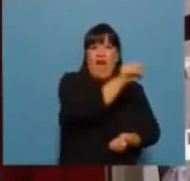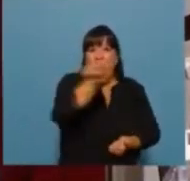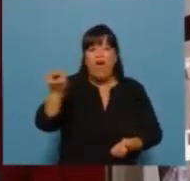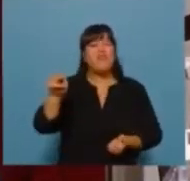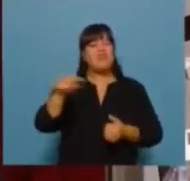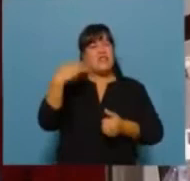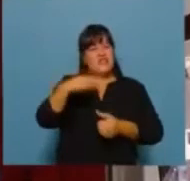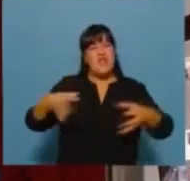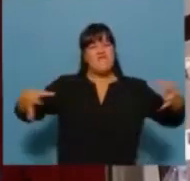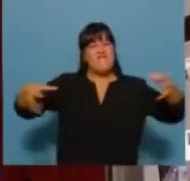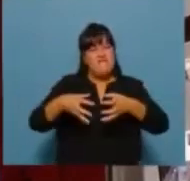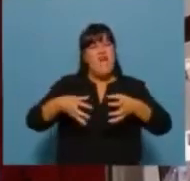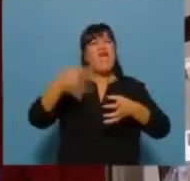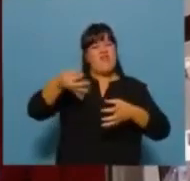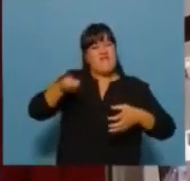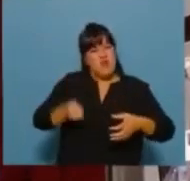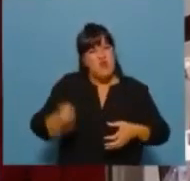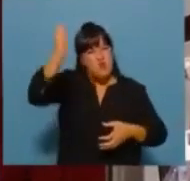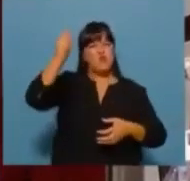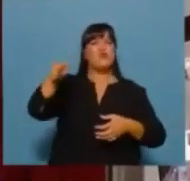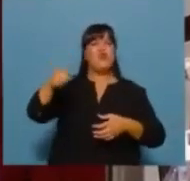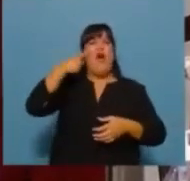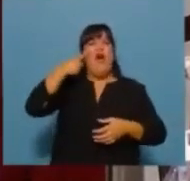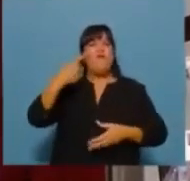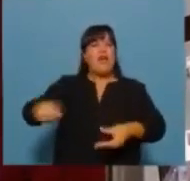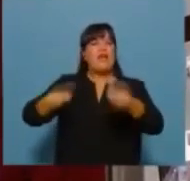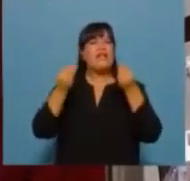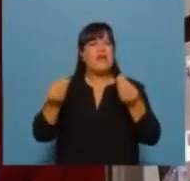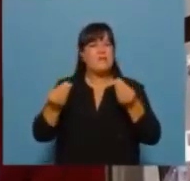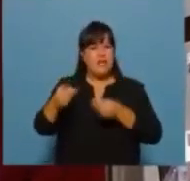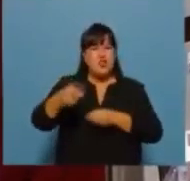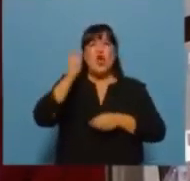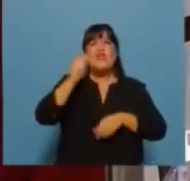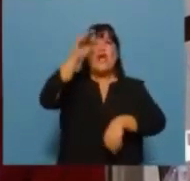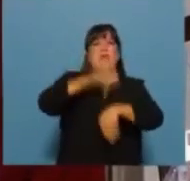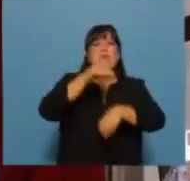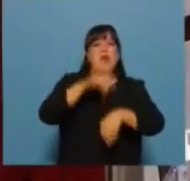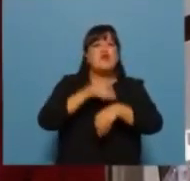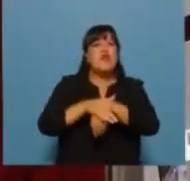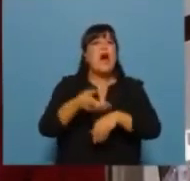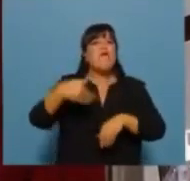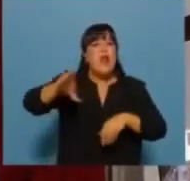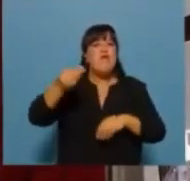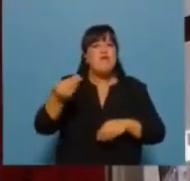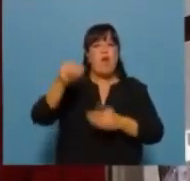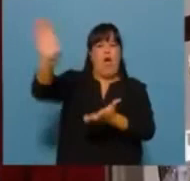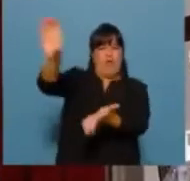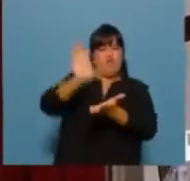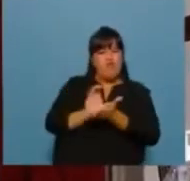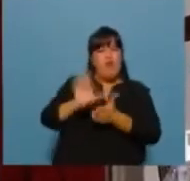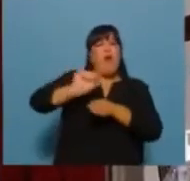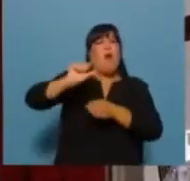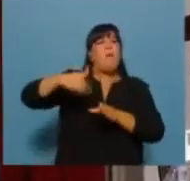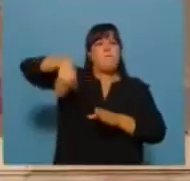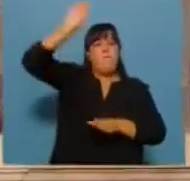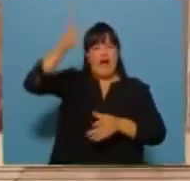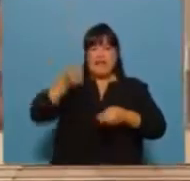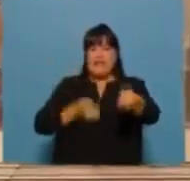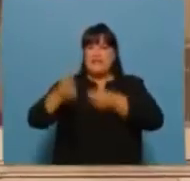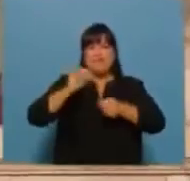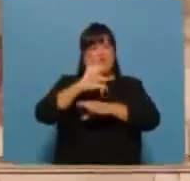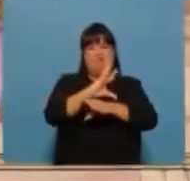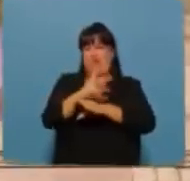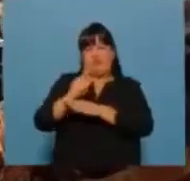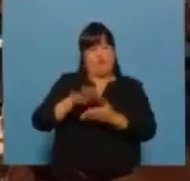inicie en querella criminal tendiente a determinar quiénes han sido los autores y partícipes de la mayor administración